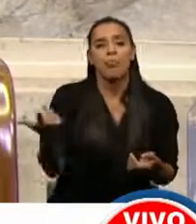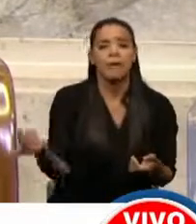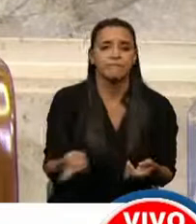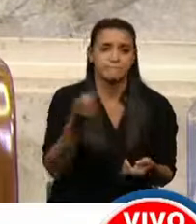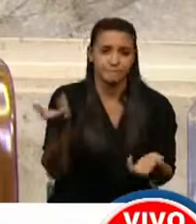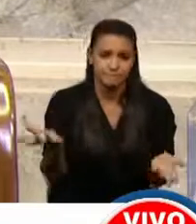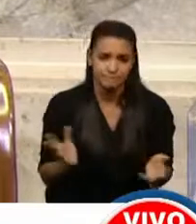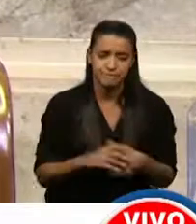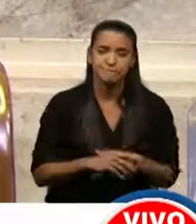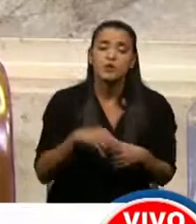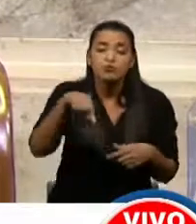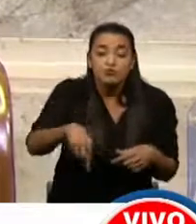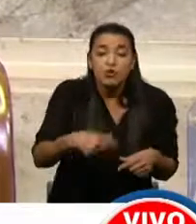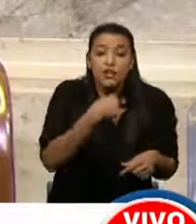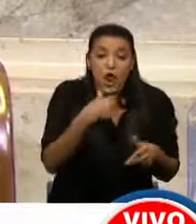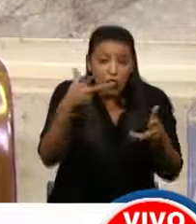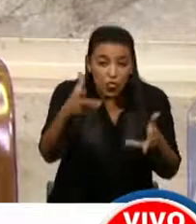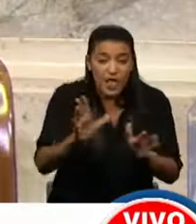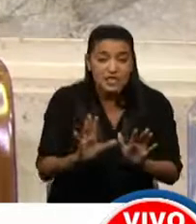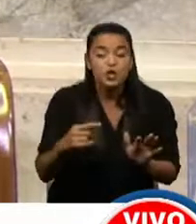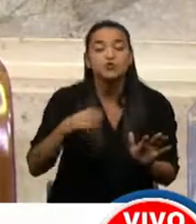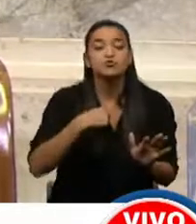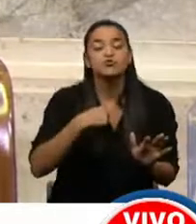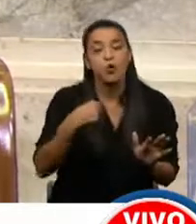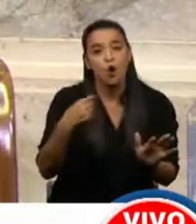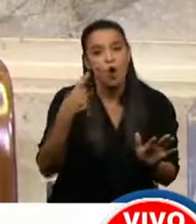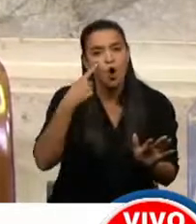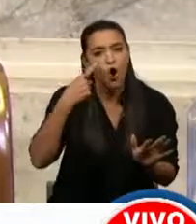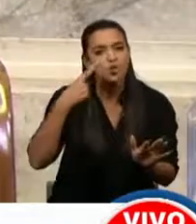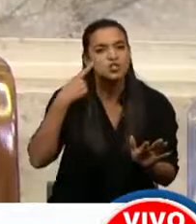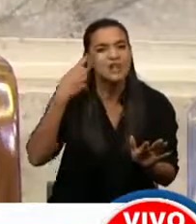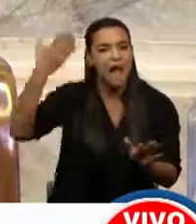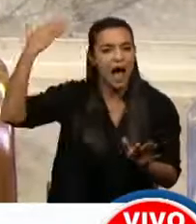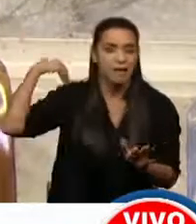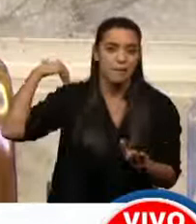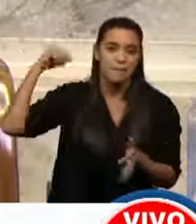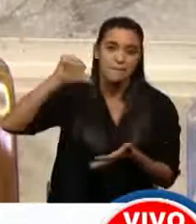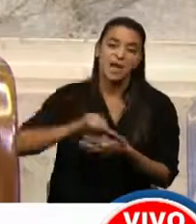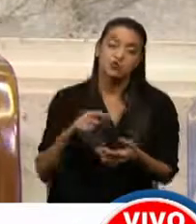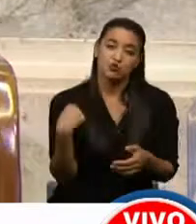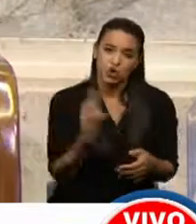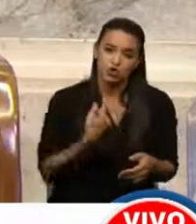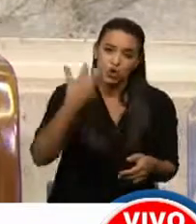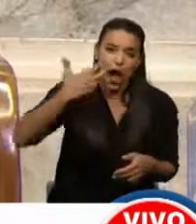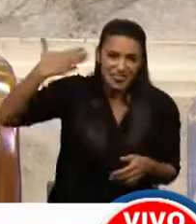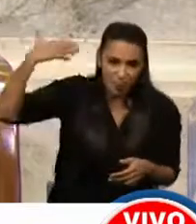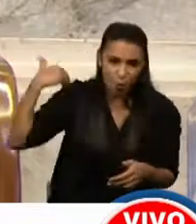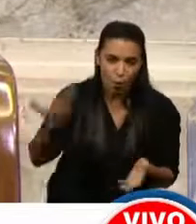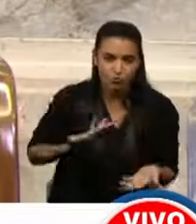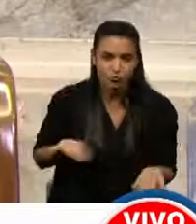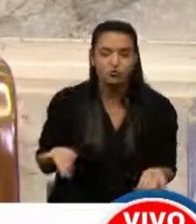y yo le quiero decir que yo vengo, o conocí un país, los que somos un poco más antiguos,